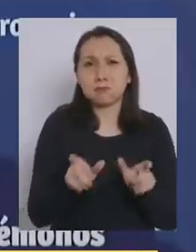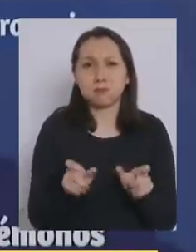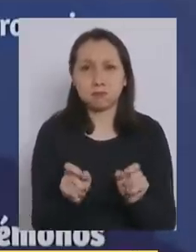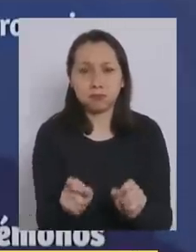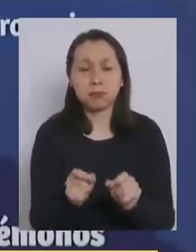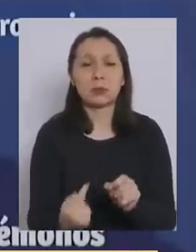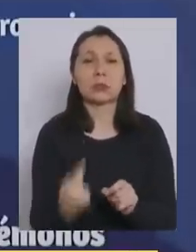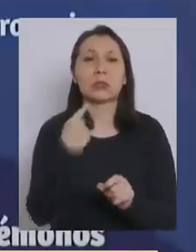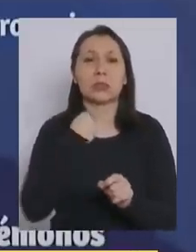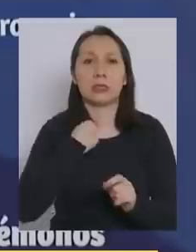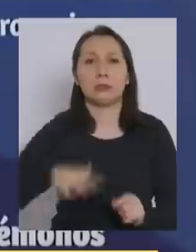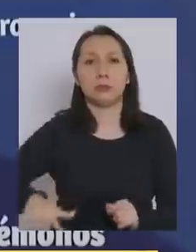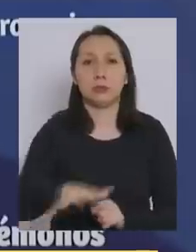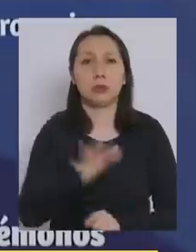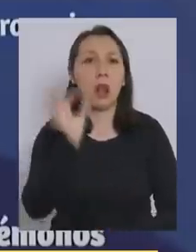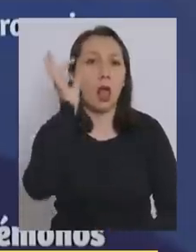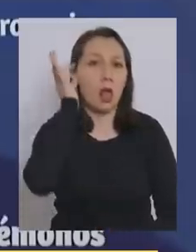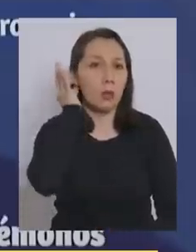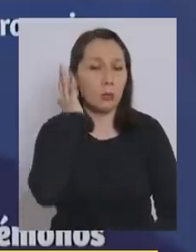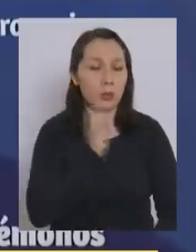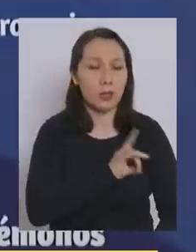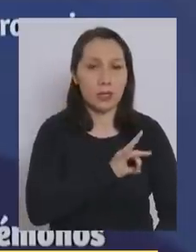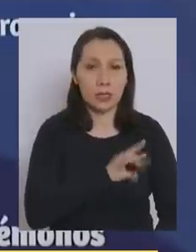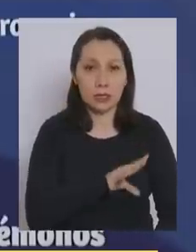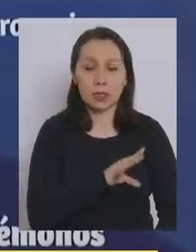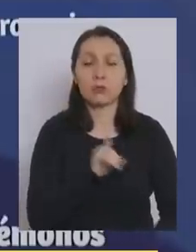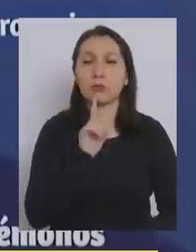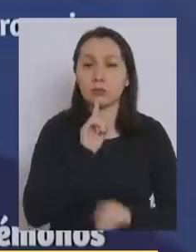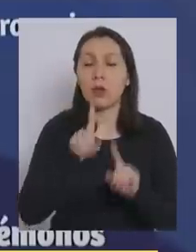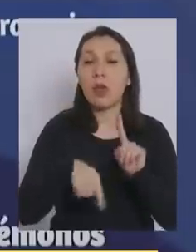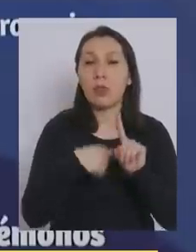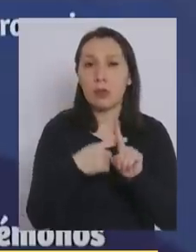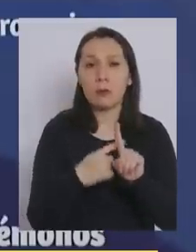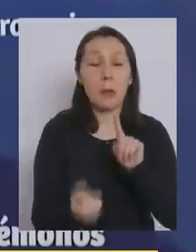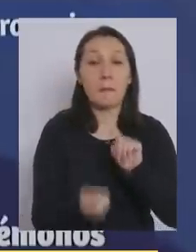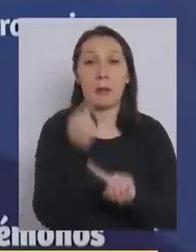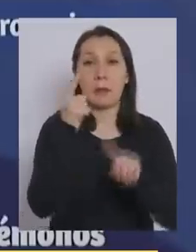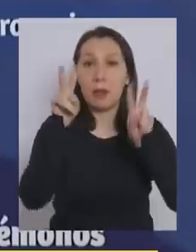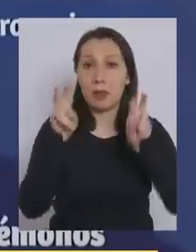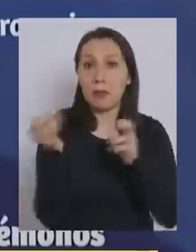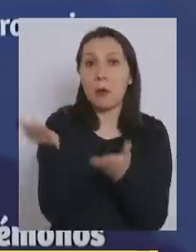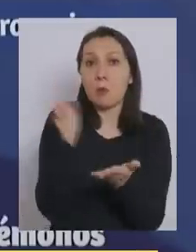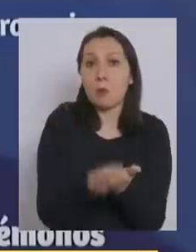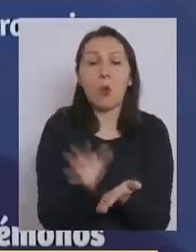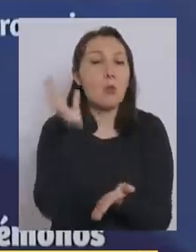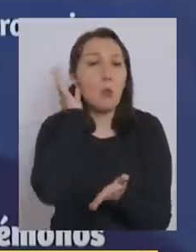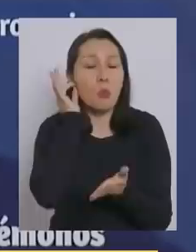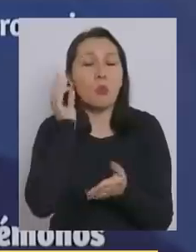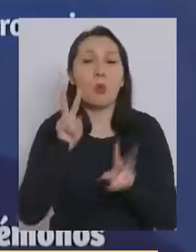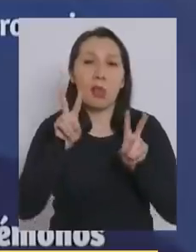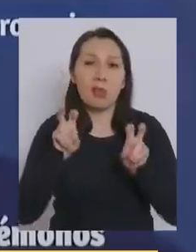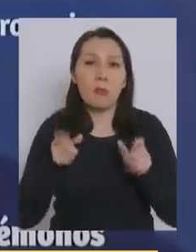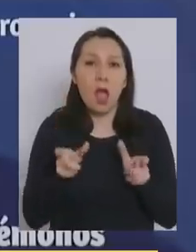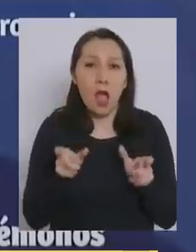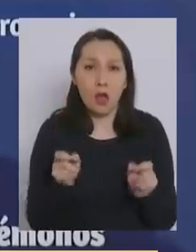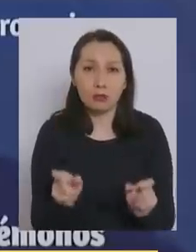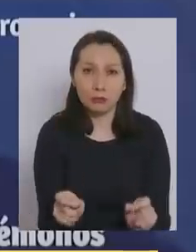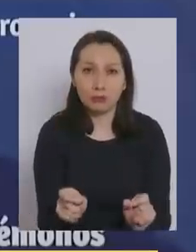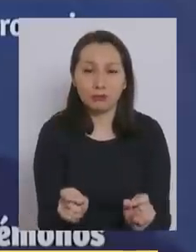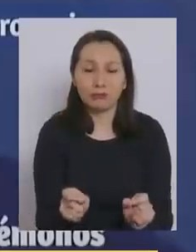que afecta a la población femenina chilena y constituye además la primera causa de muerte en mujeres por causa oncológica.